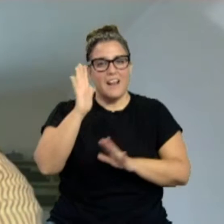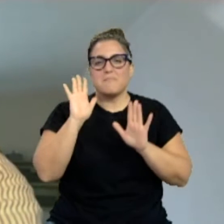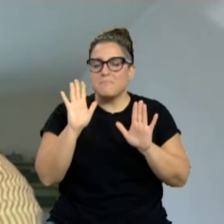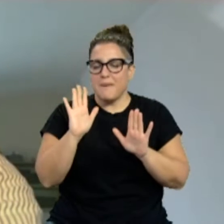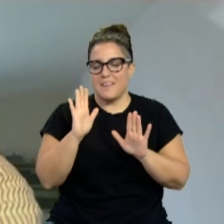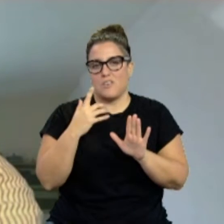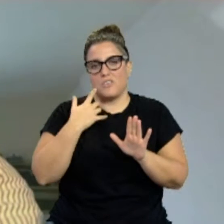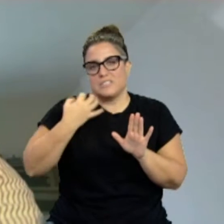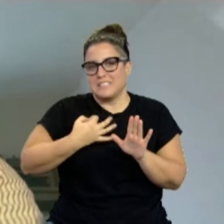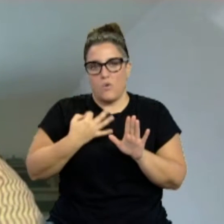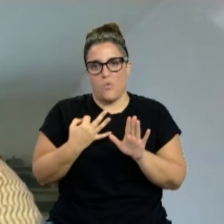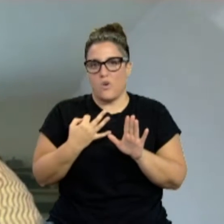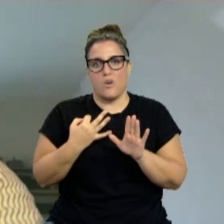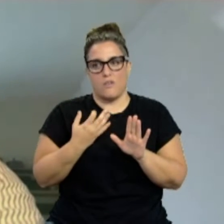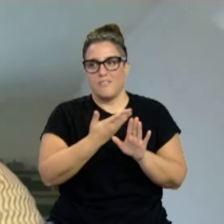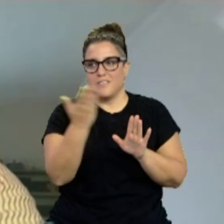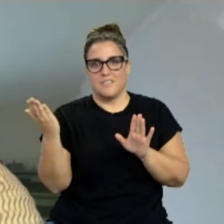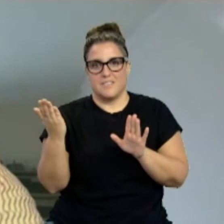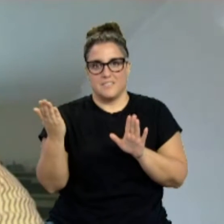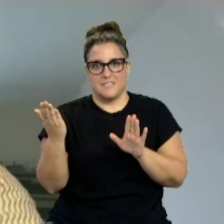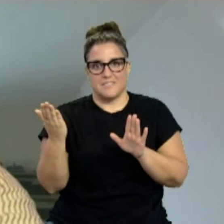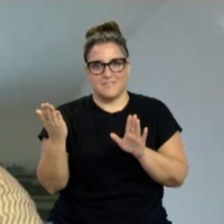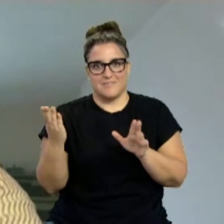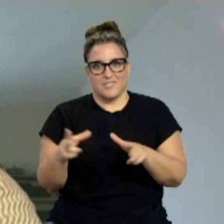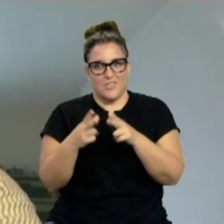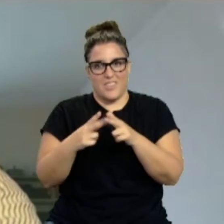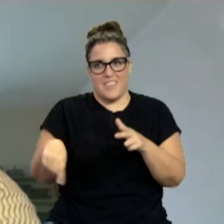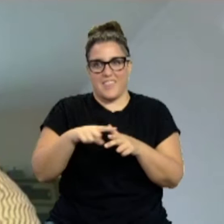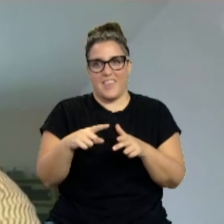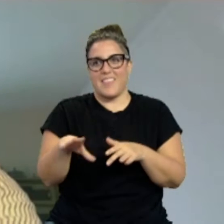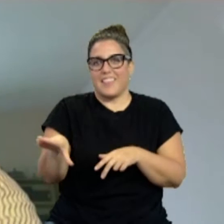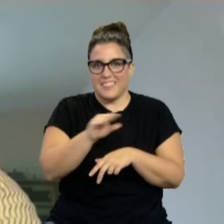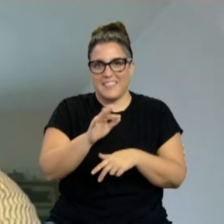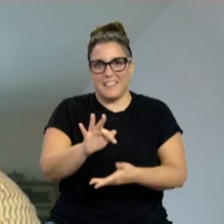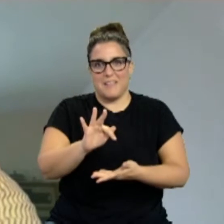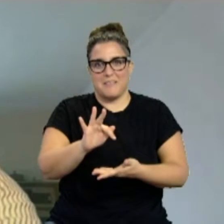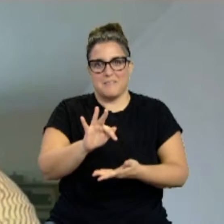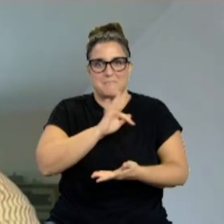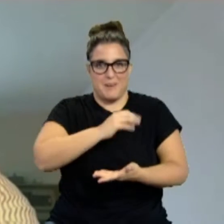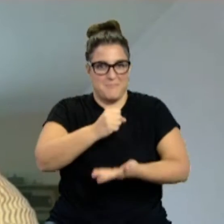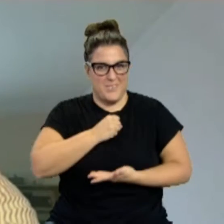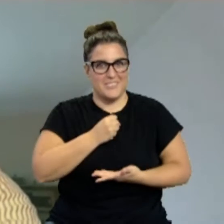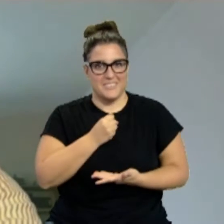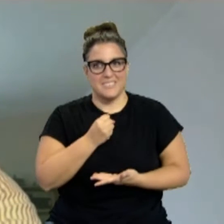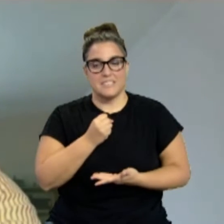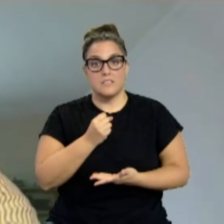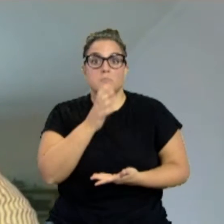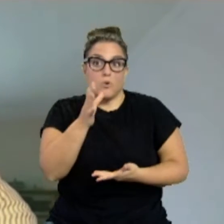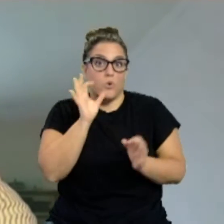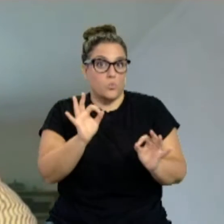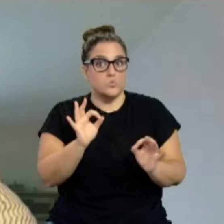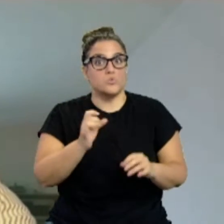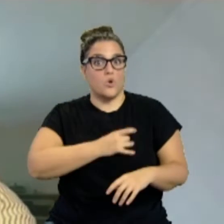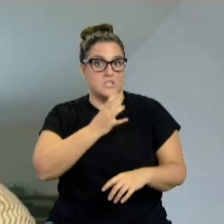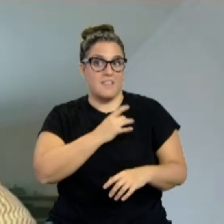que entendido y aceptado por la población, que además ha presentado, en el caso concreto a